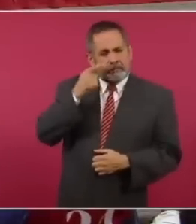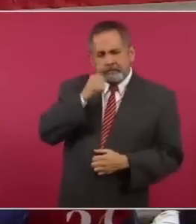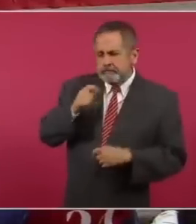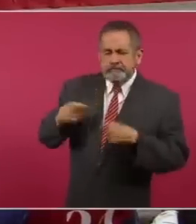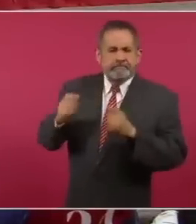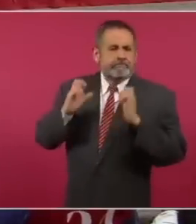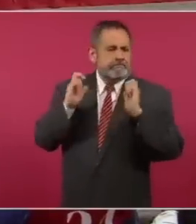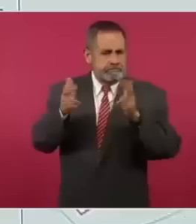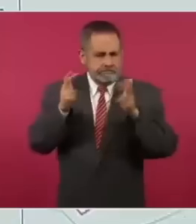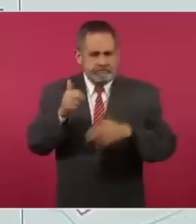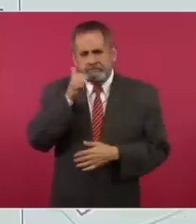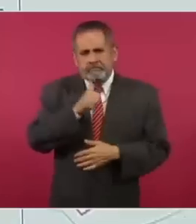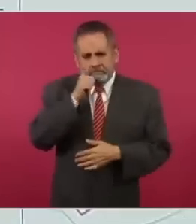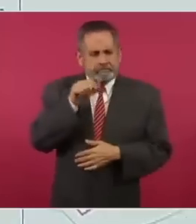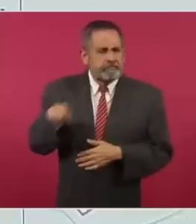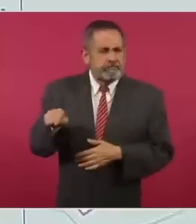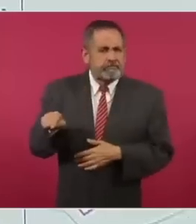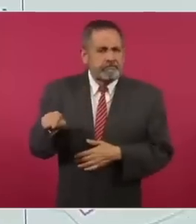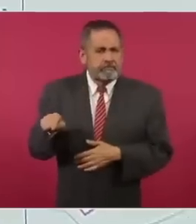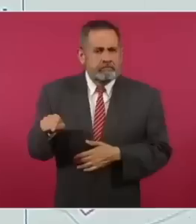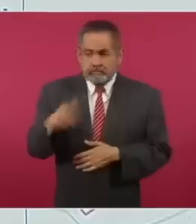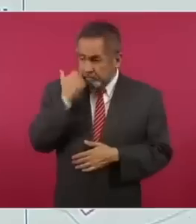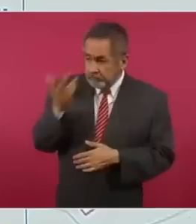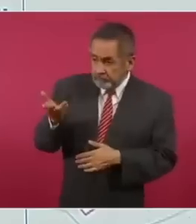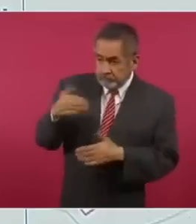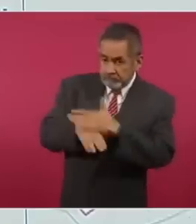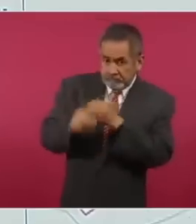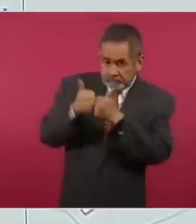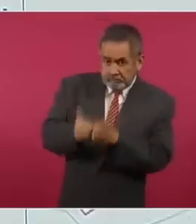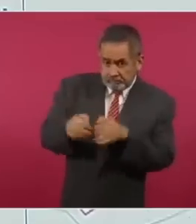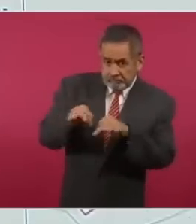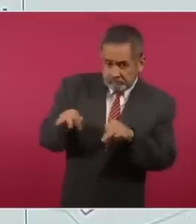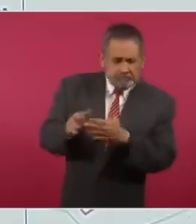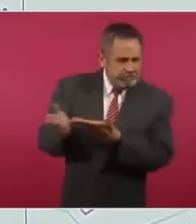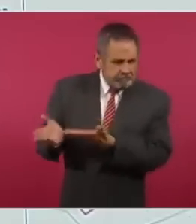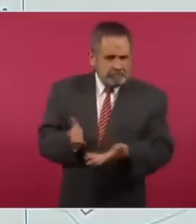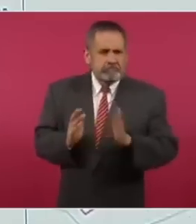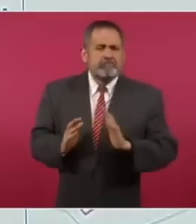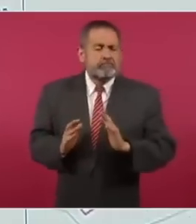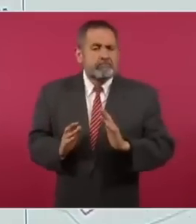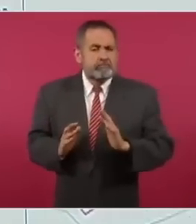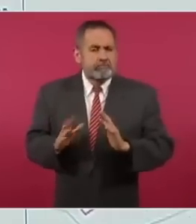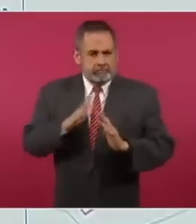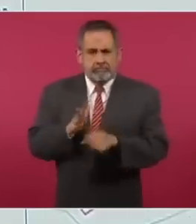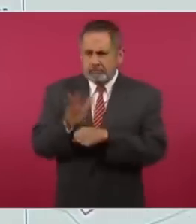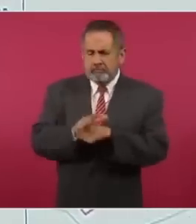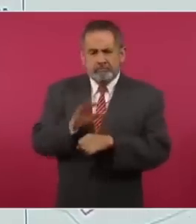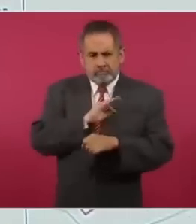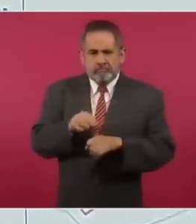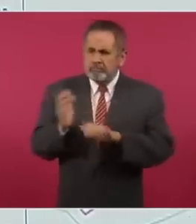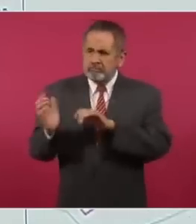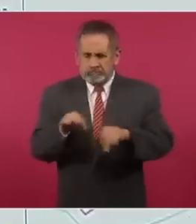Chiapas, de que el que quiera quedarse a trabajar hay posibilidades, hay